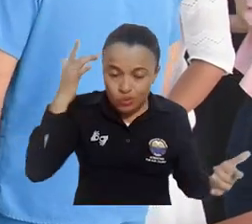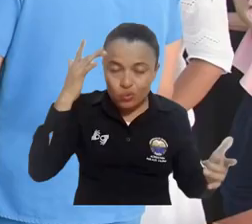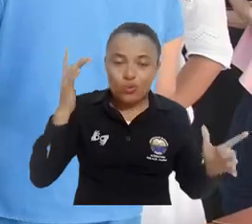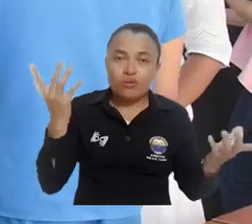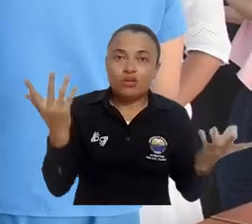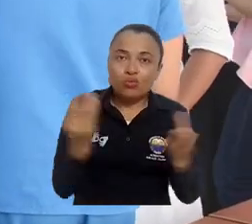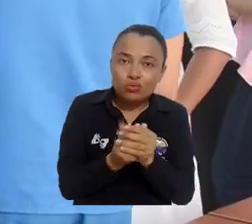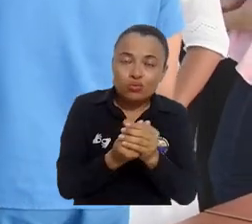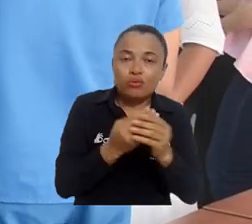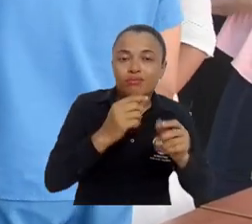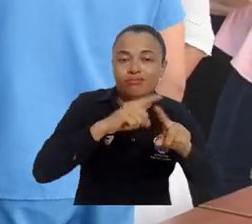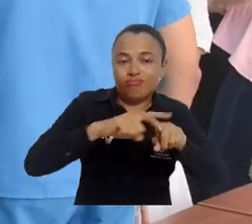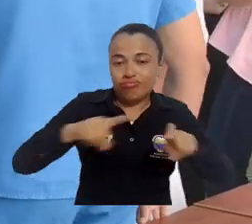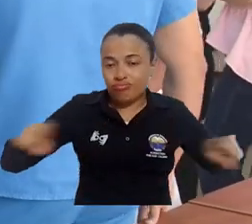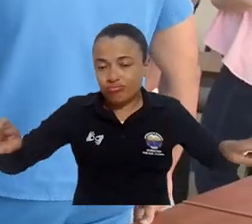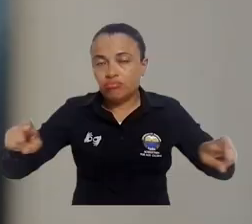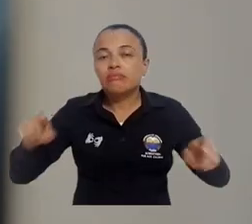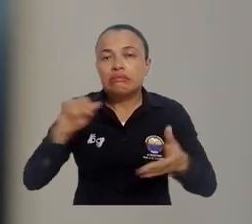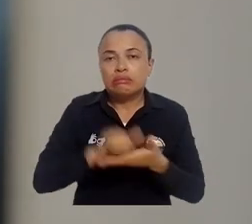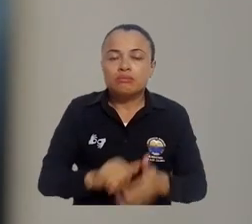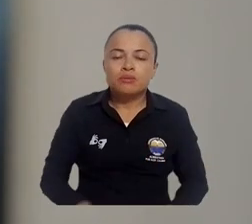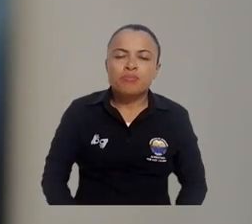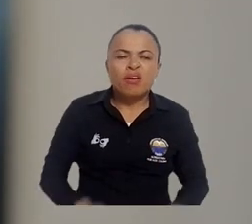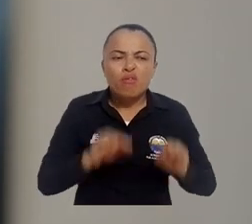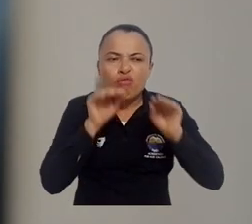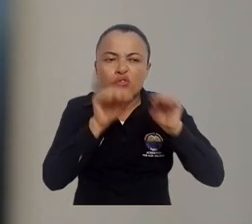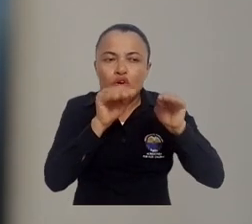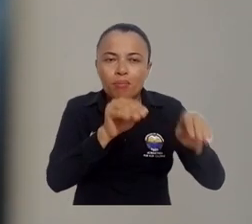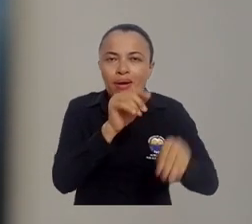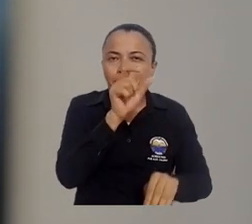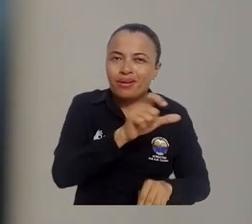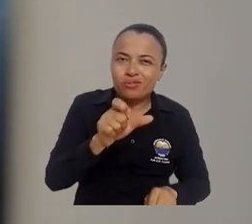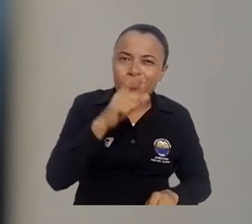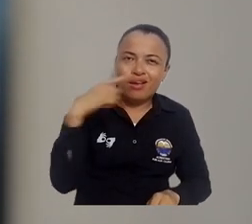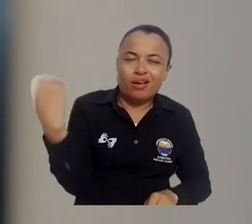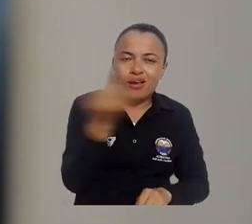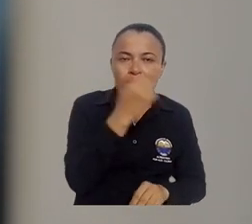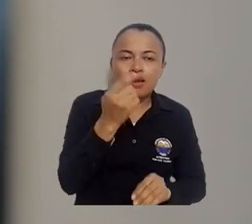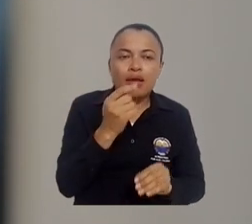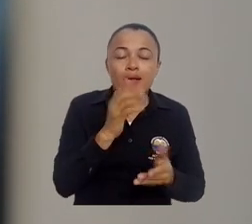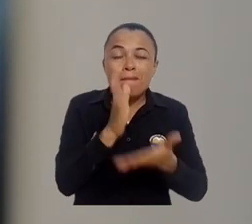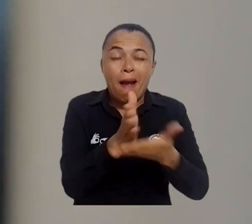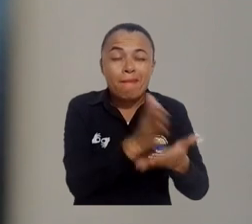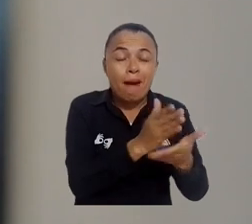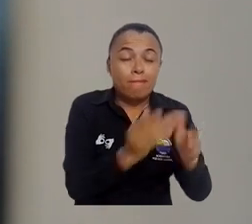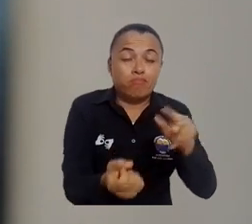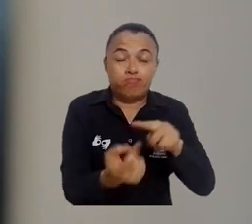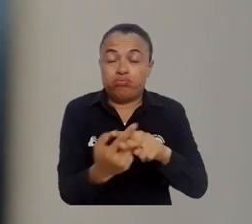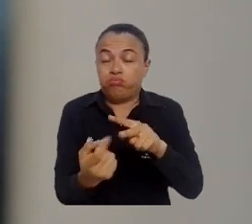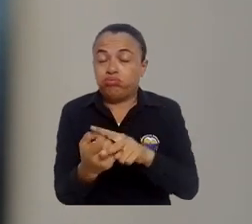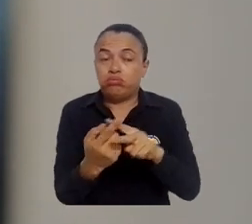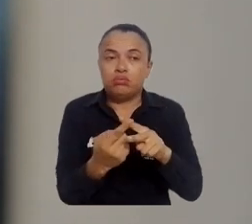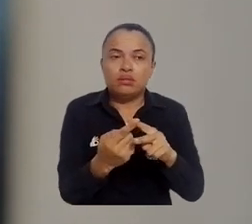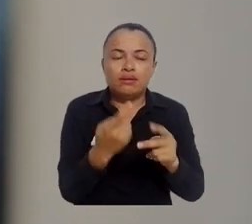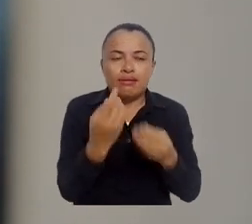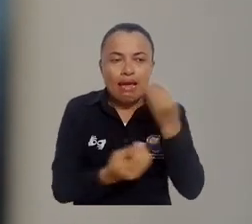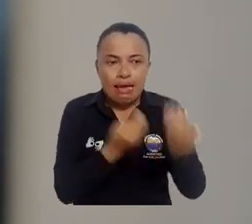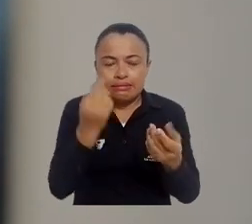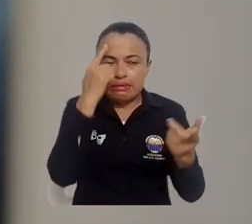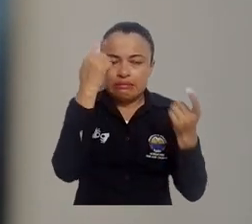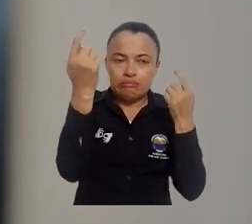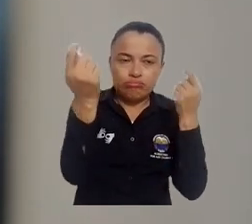de inclusión, diversidad. Formar a los demás integrantes de la sociedad sobre cómo enfrentar este tipo de casos para poder